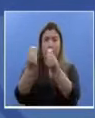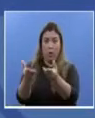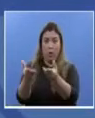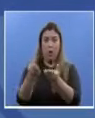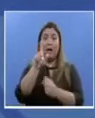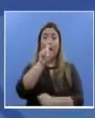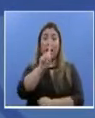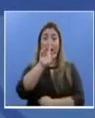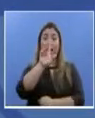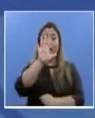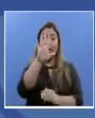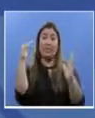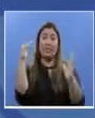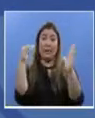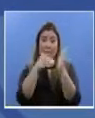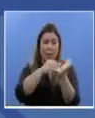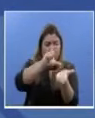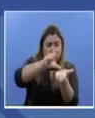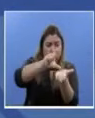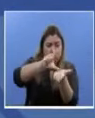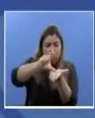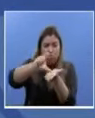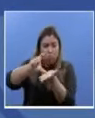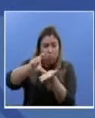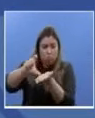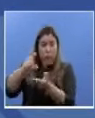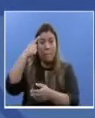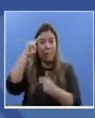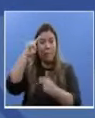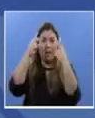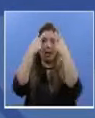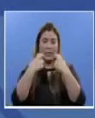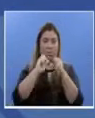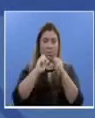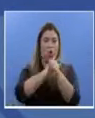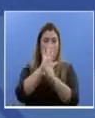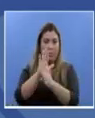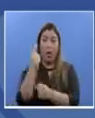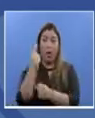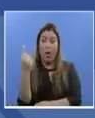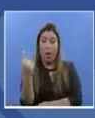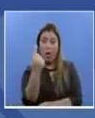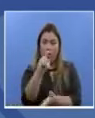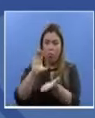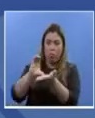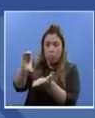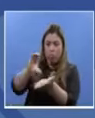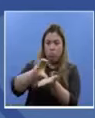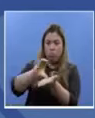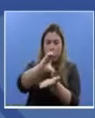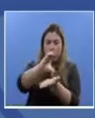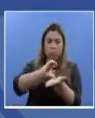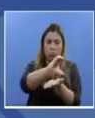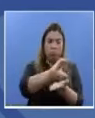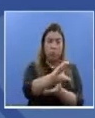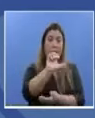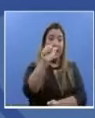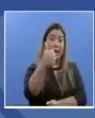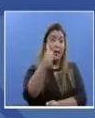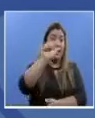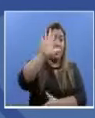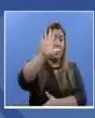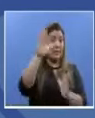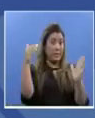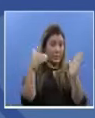pruebas para detectar antígenos. Estas pruebas serán de las